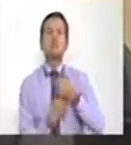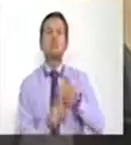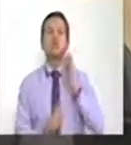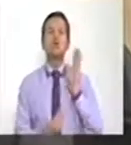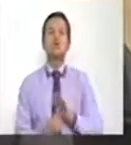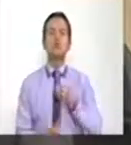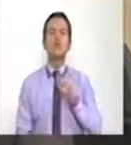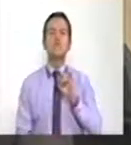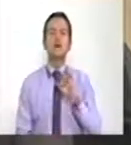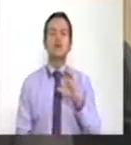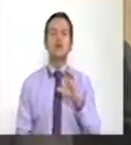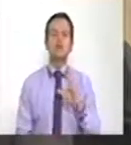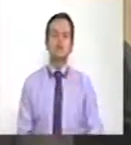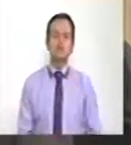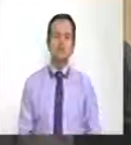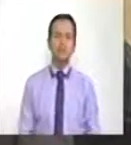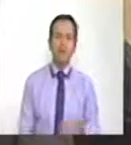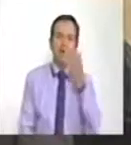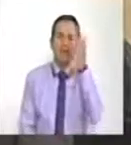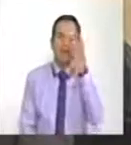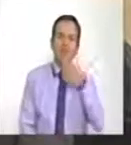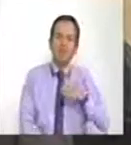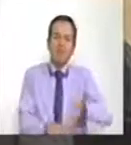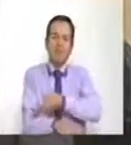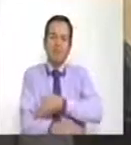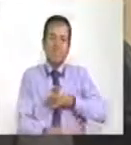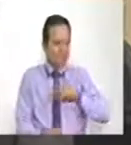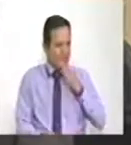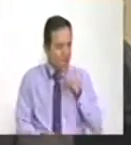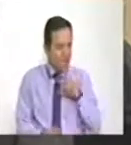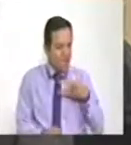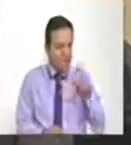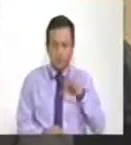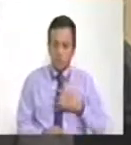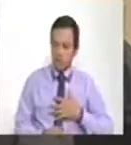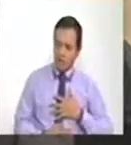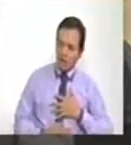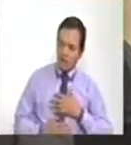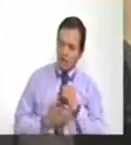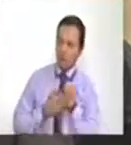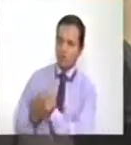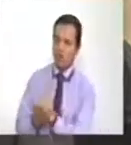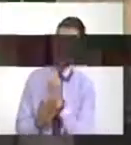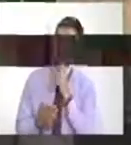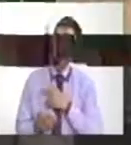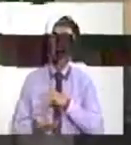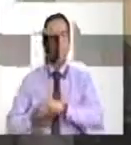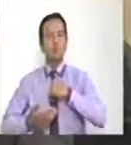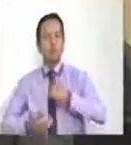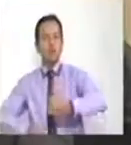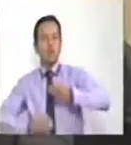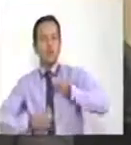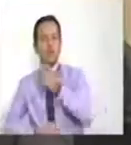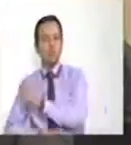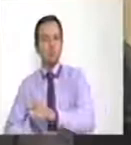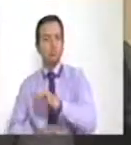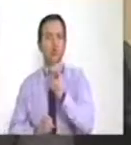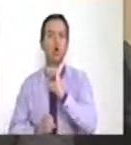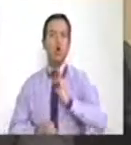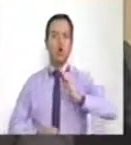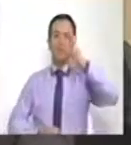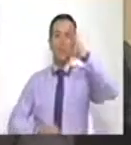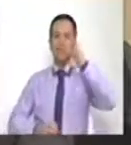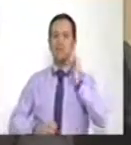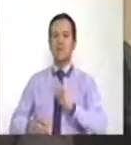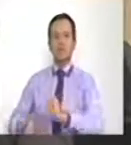¿Por qué no hicieron ningún gesto humanitario cuando nuestros soldados de policías eran mantenidos